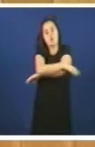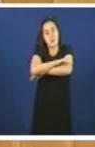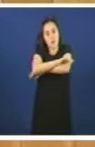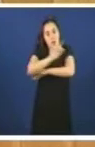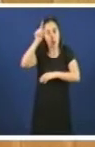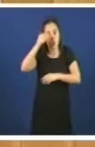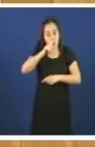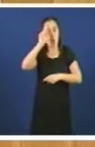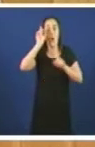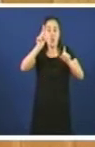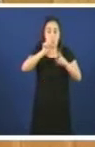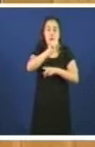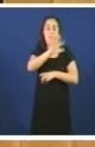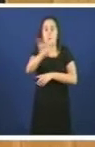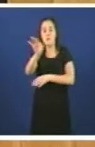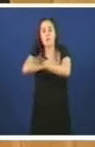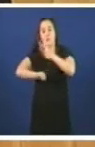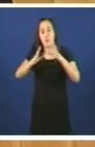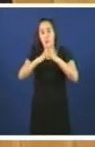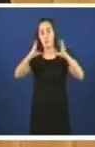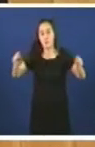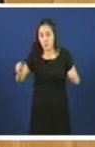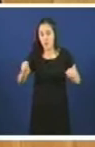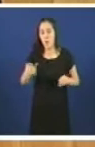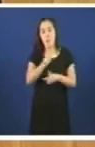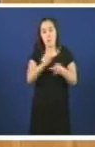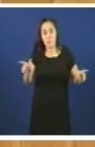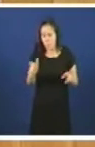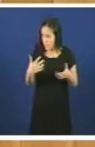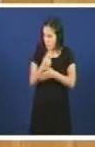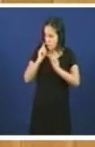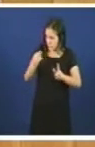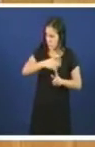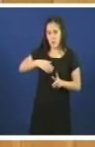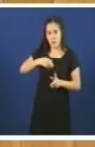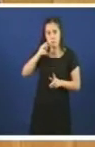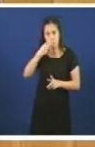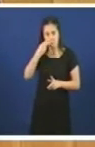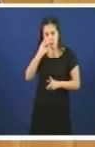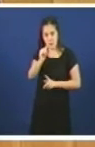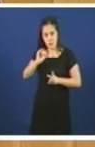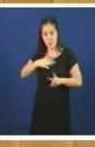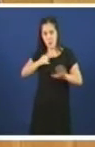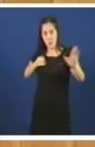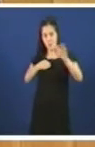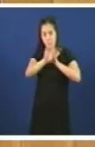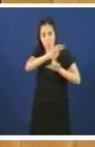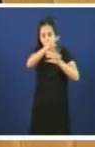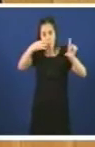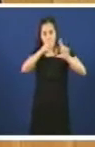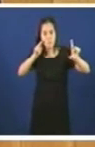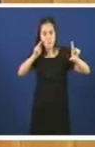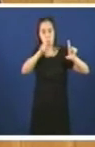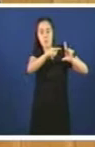Educación e Ordenación Universitaria para todos aqueles masoquistas que queiran acceder a esta página web poden contemplar como